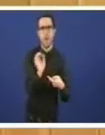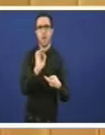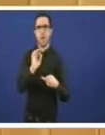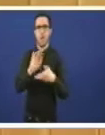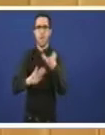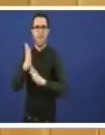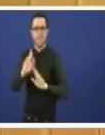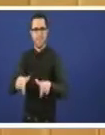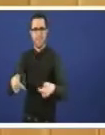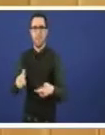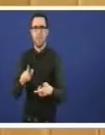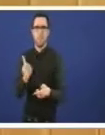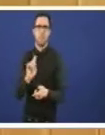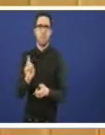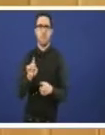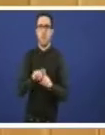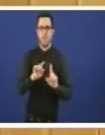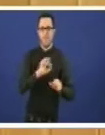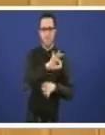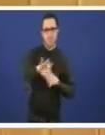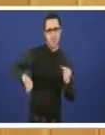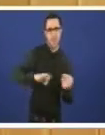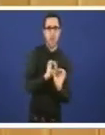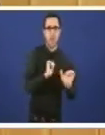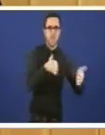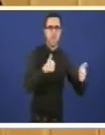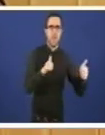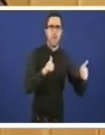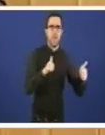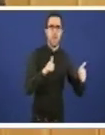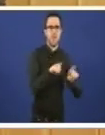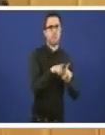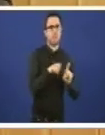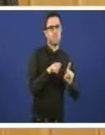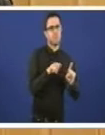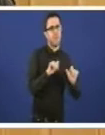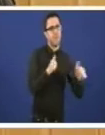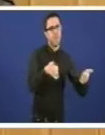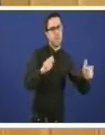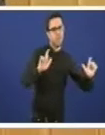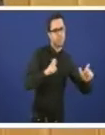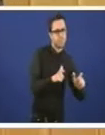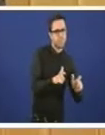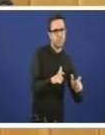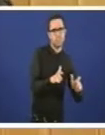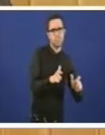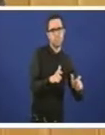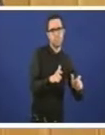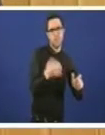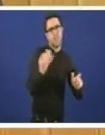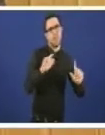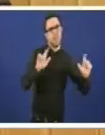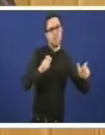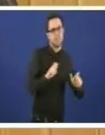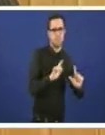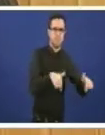que empeza na reducción insisto na reducción porque hai que reducir as toneladas de lixo